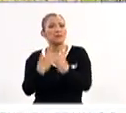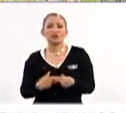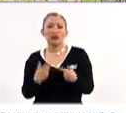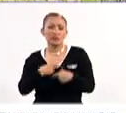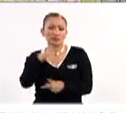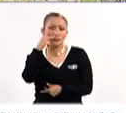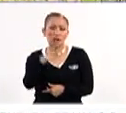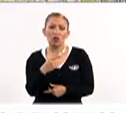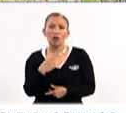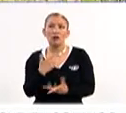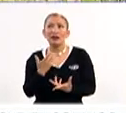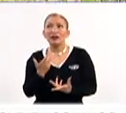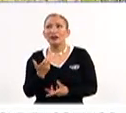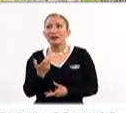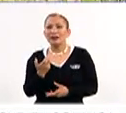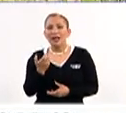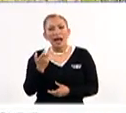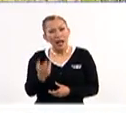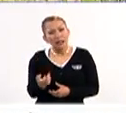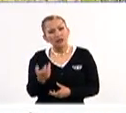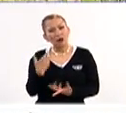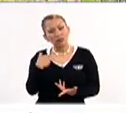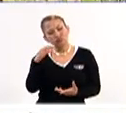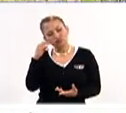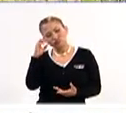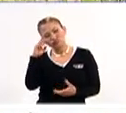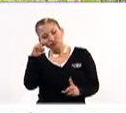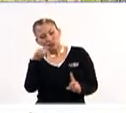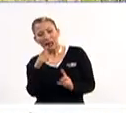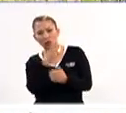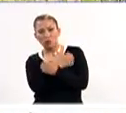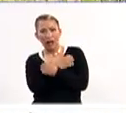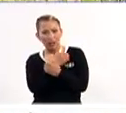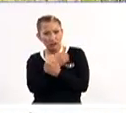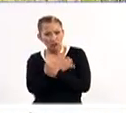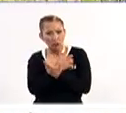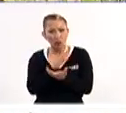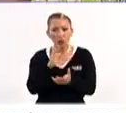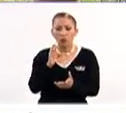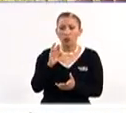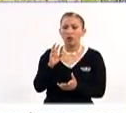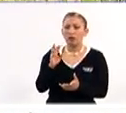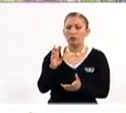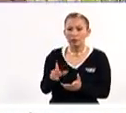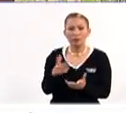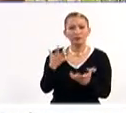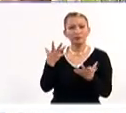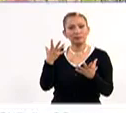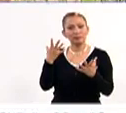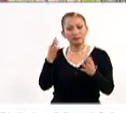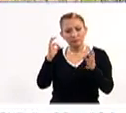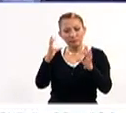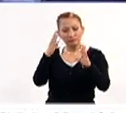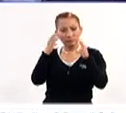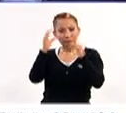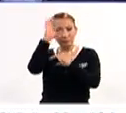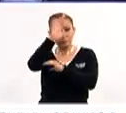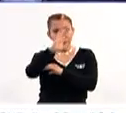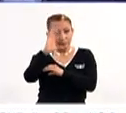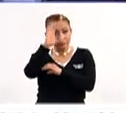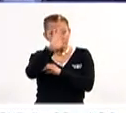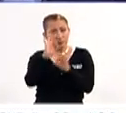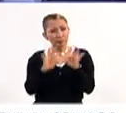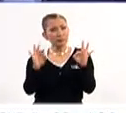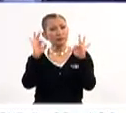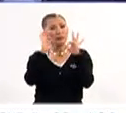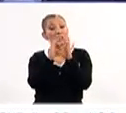Yo creo que es algo que desde un punto de vista educativo, desde un punto de vista formativo y cultural, es importante